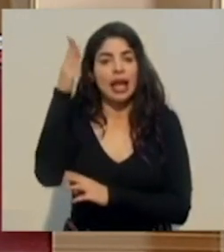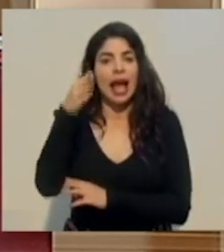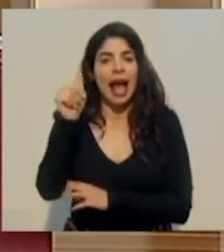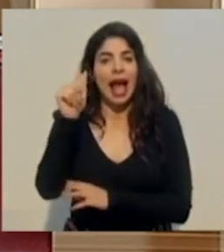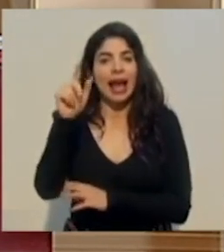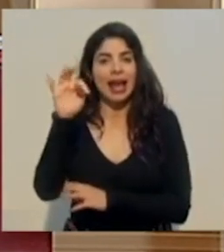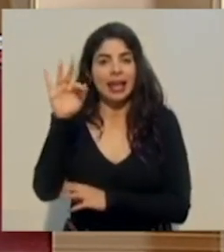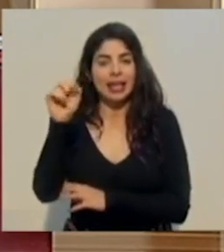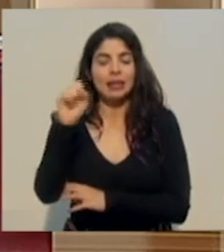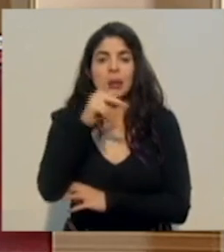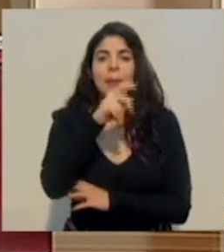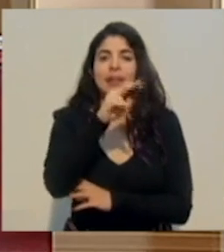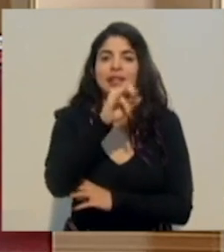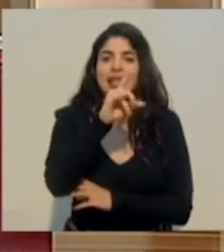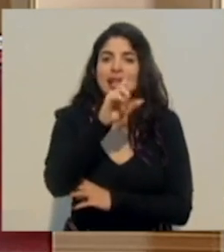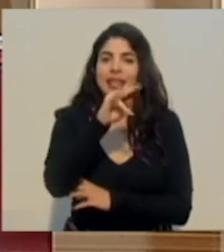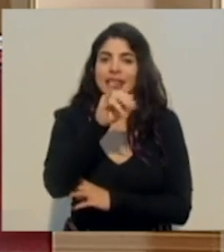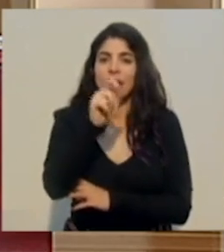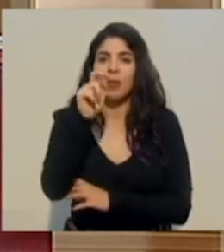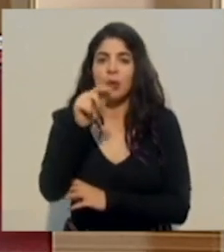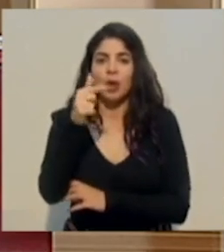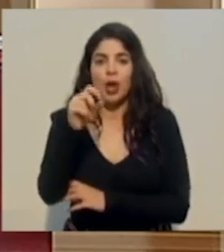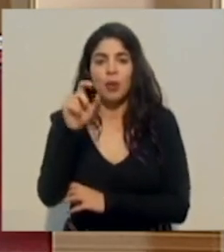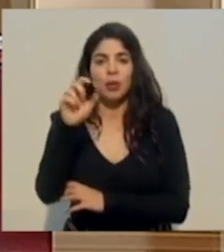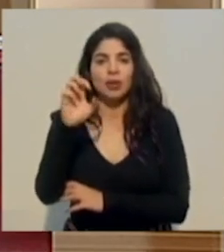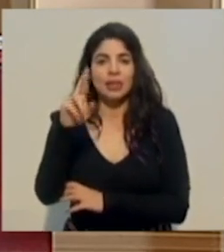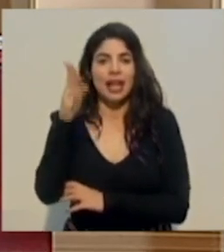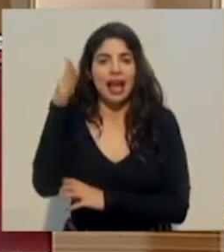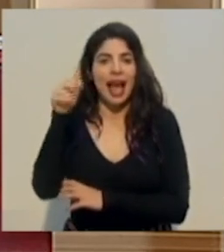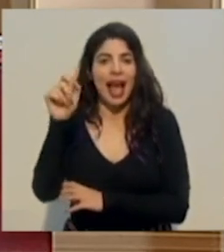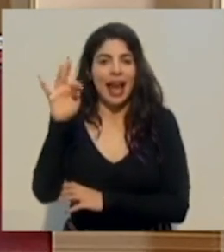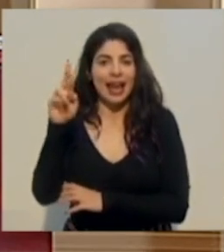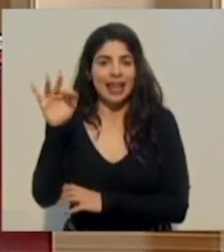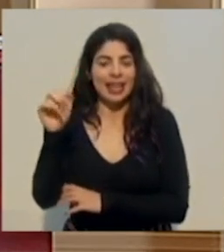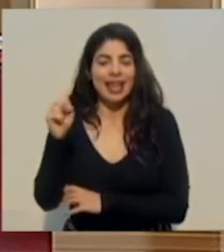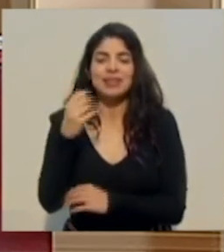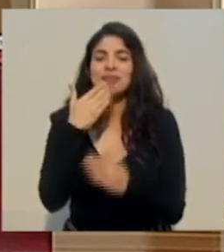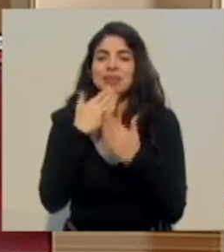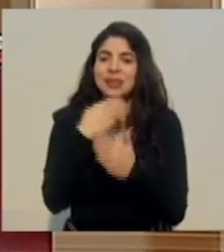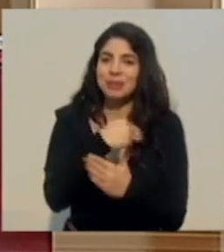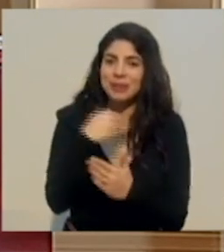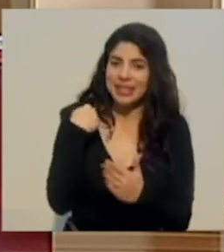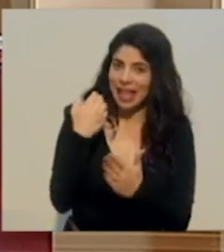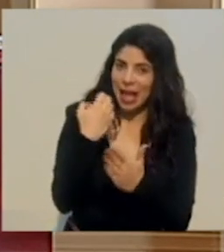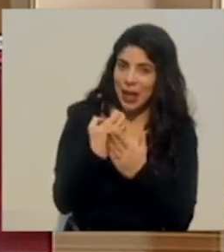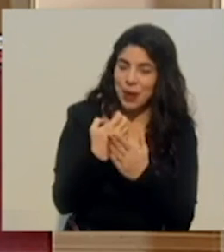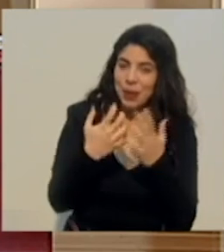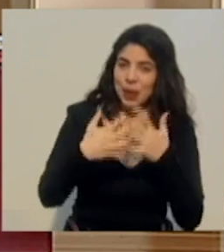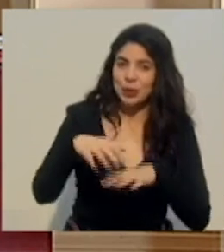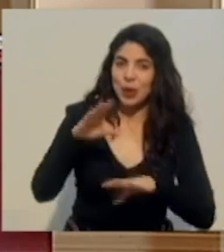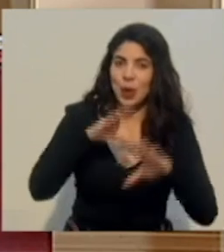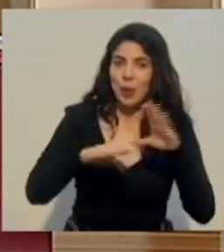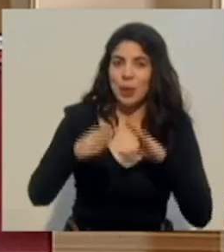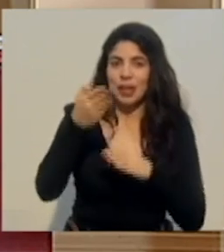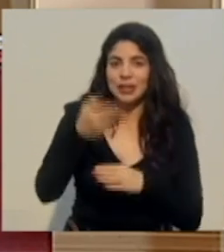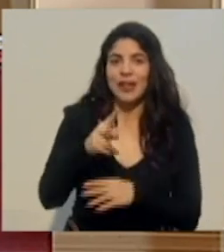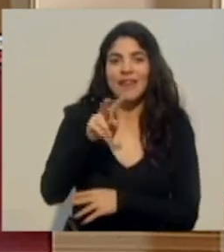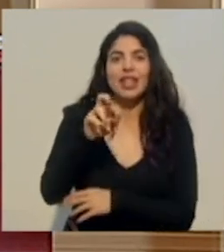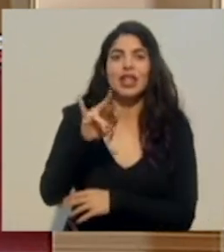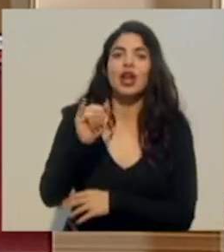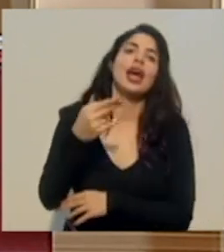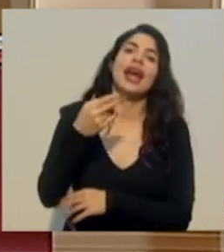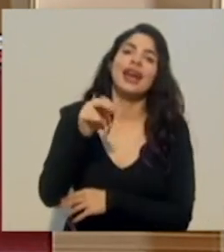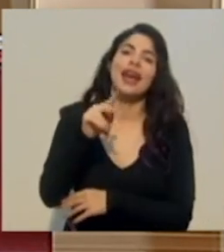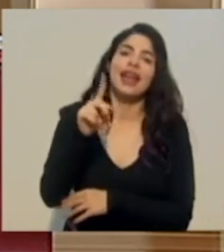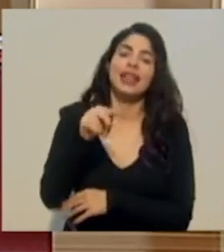presidencia.go.cr, alertas. Le agradecemos la presencia a la ministra de Economía, Industria y Comercio, la señora Victoria Hernández,